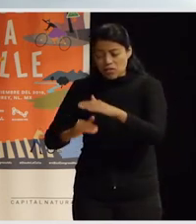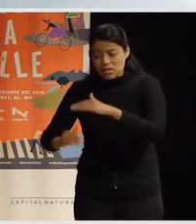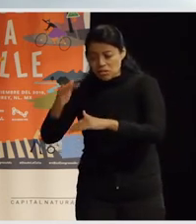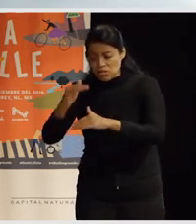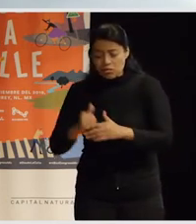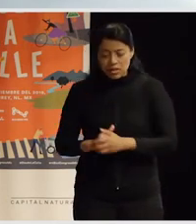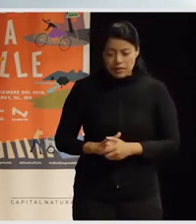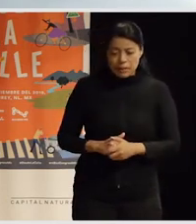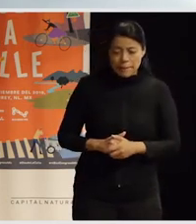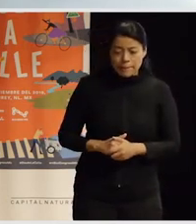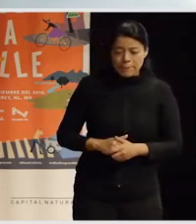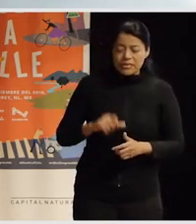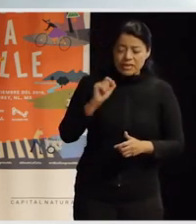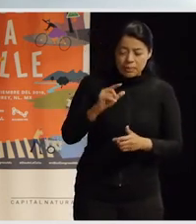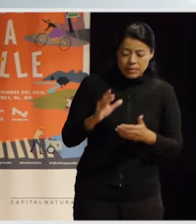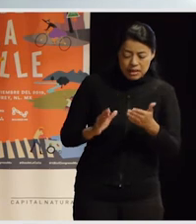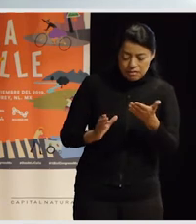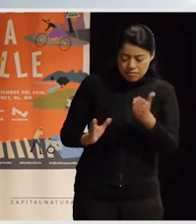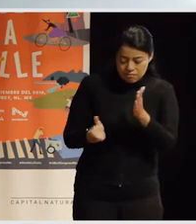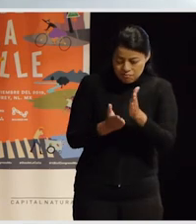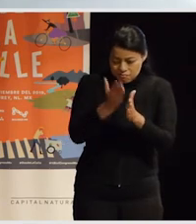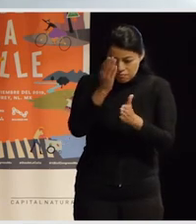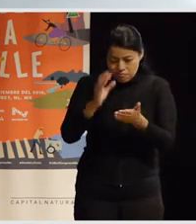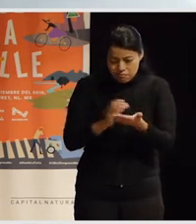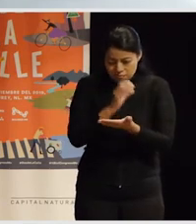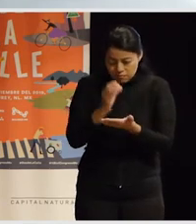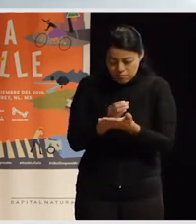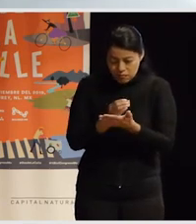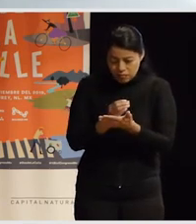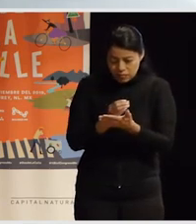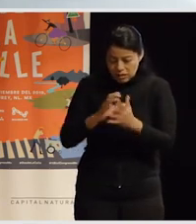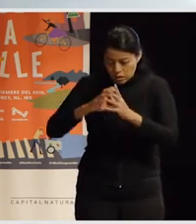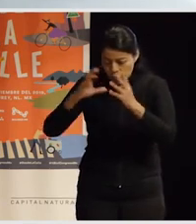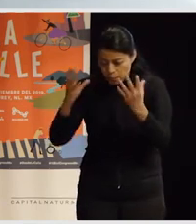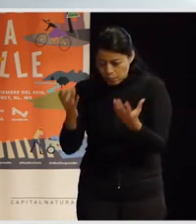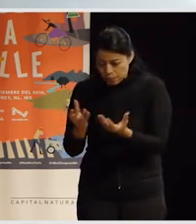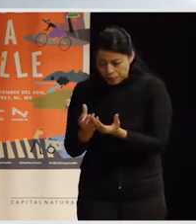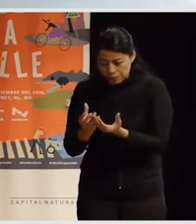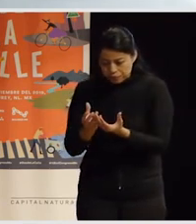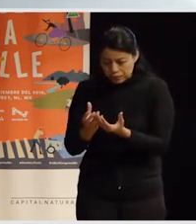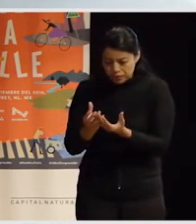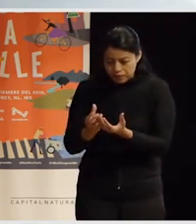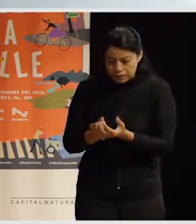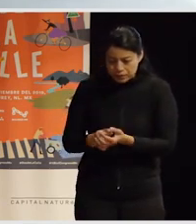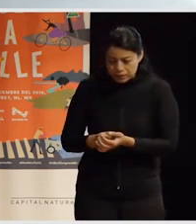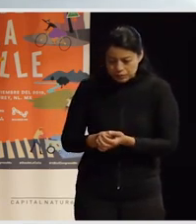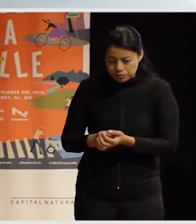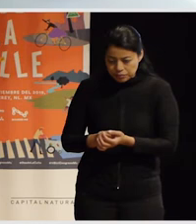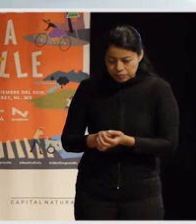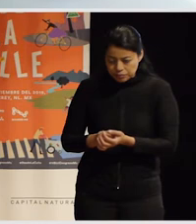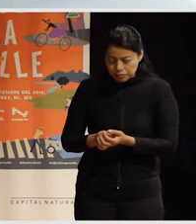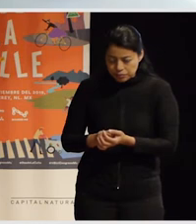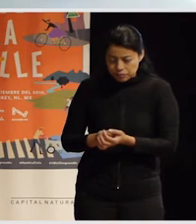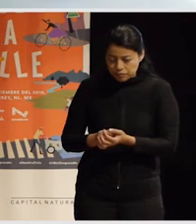contexto también en el que la urbanización, digamos, global, ¿no?, está